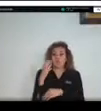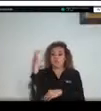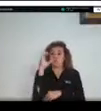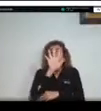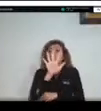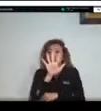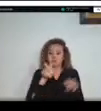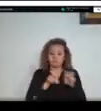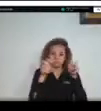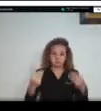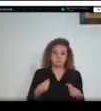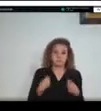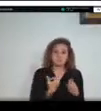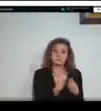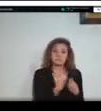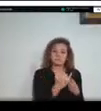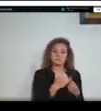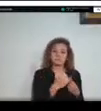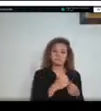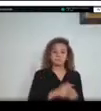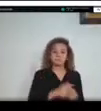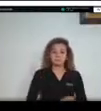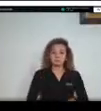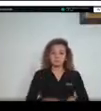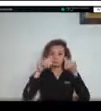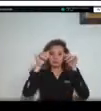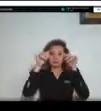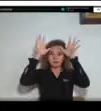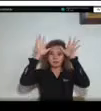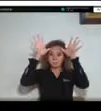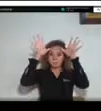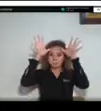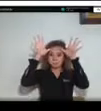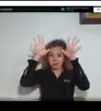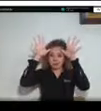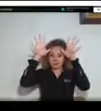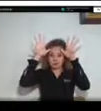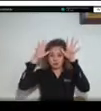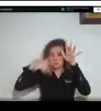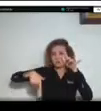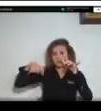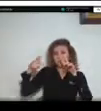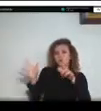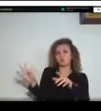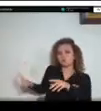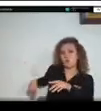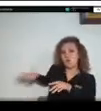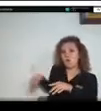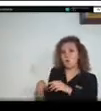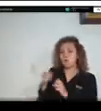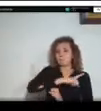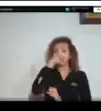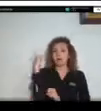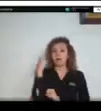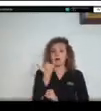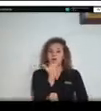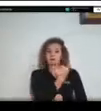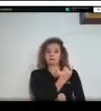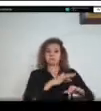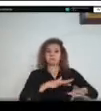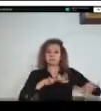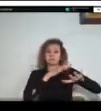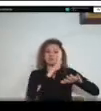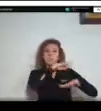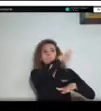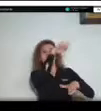el venado coliblanca, eso es una imagen que nos compartieron en San Juan de Arama, es una zona montañosa, tiene